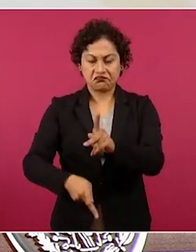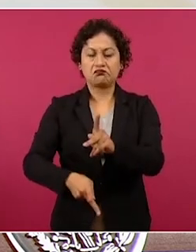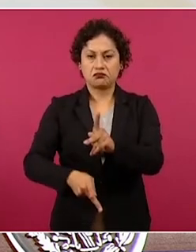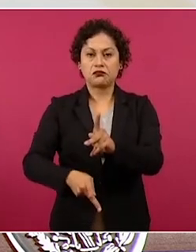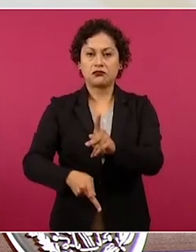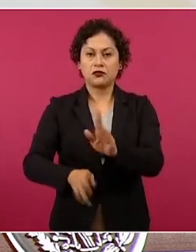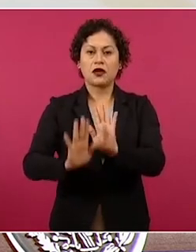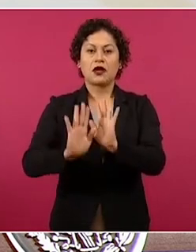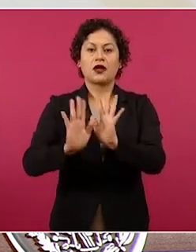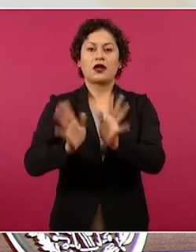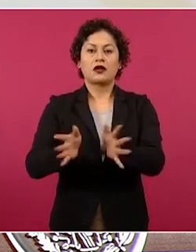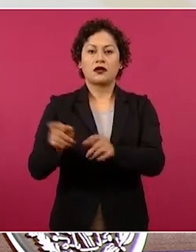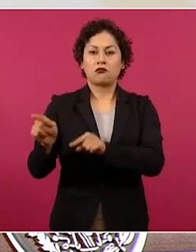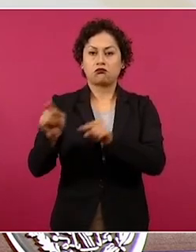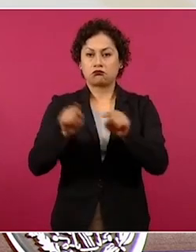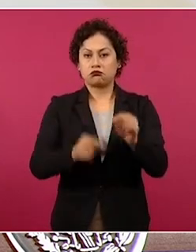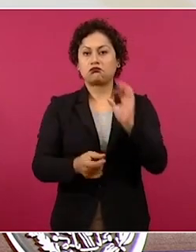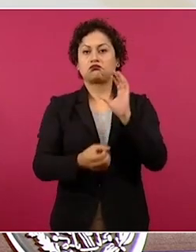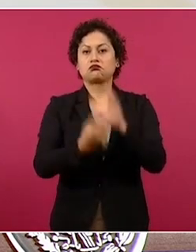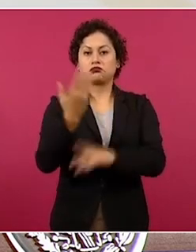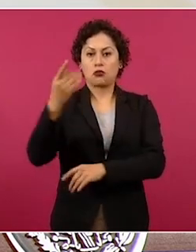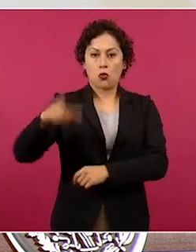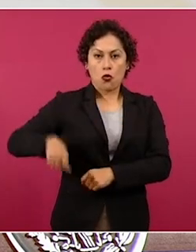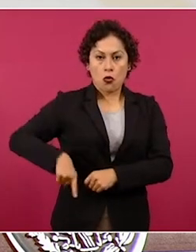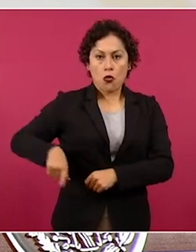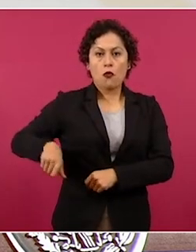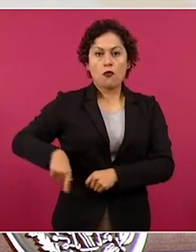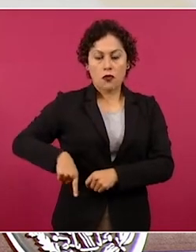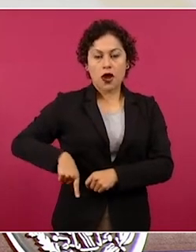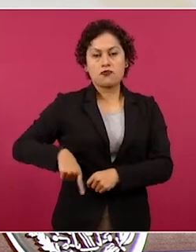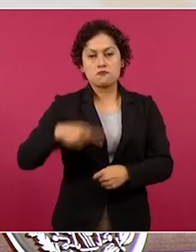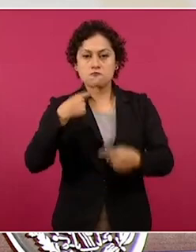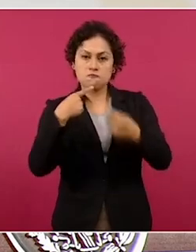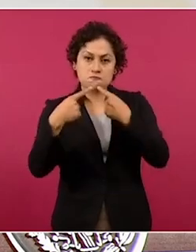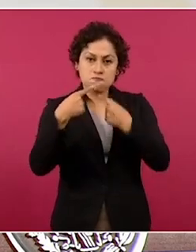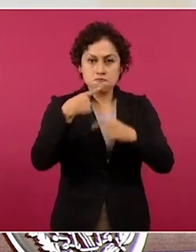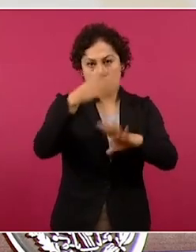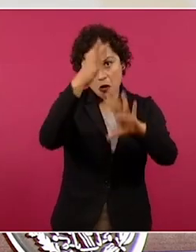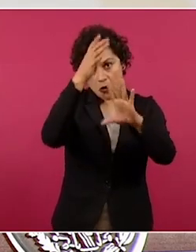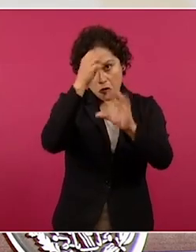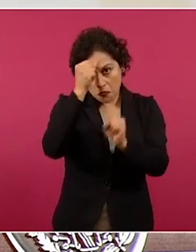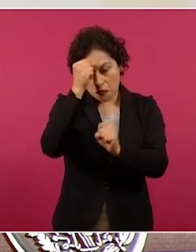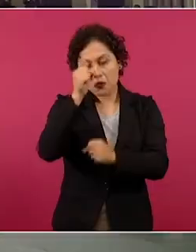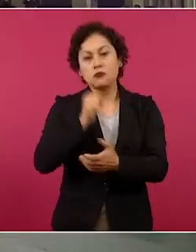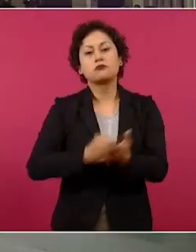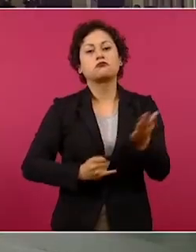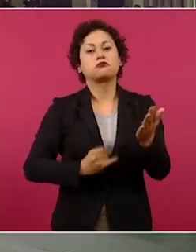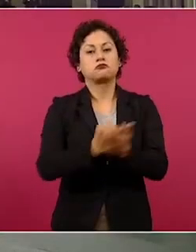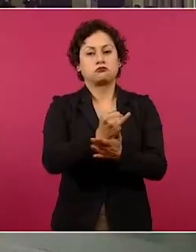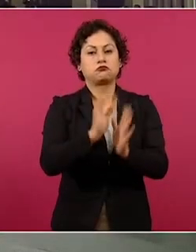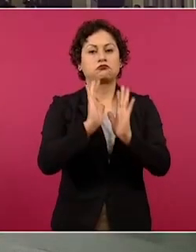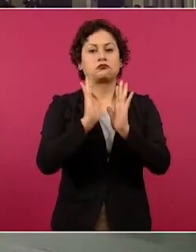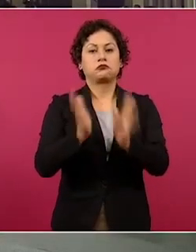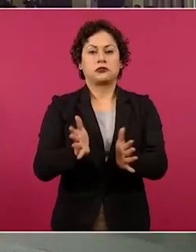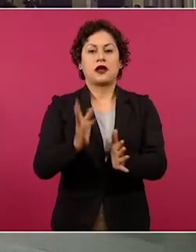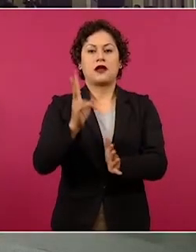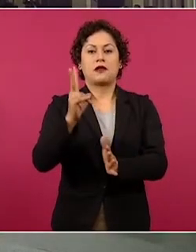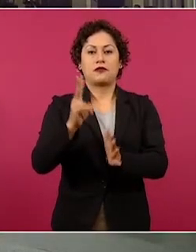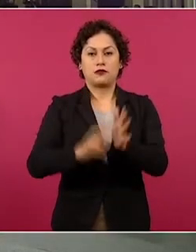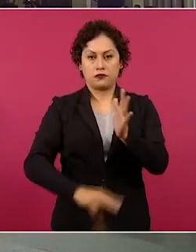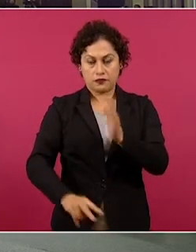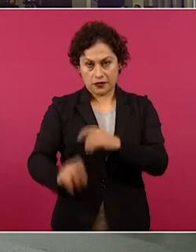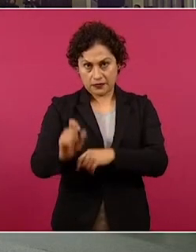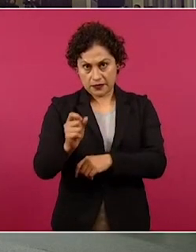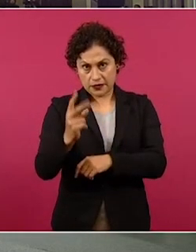de esta administración hemos planeado concluirlo hacia finales de este año. El